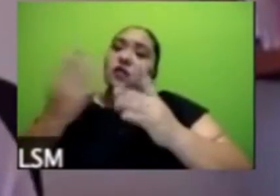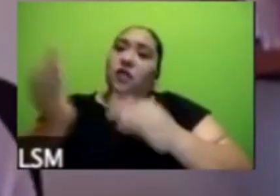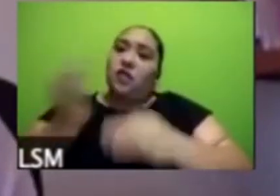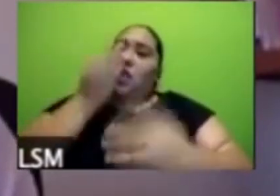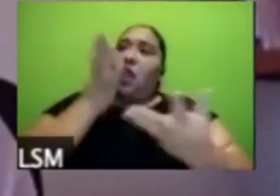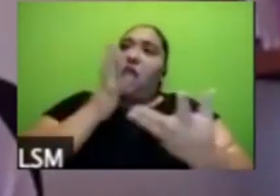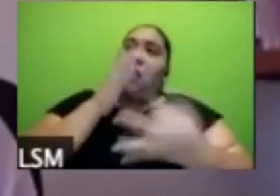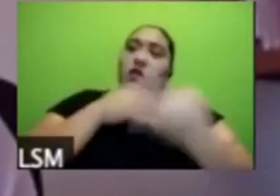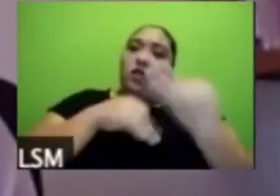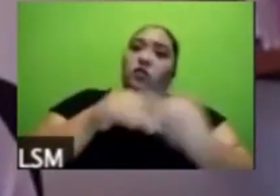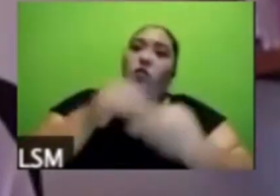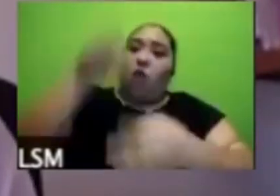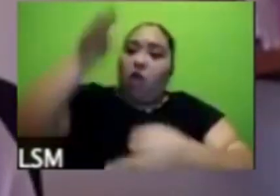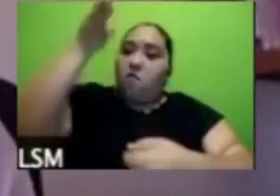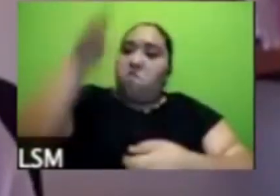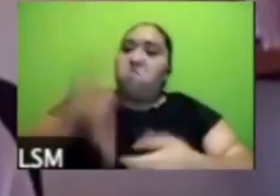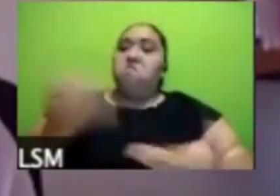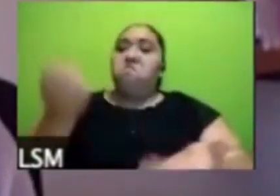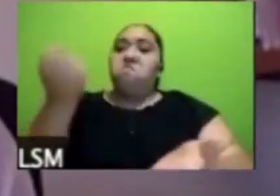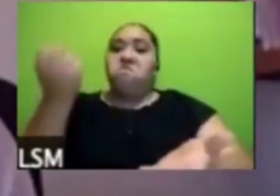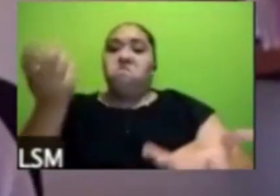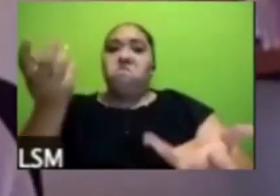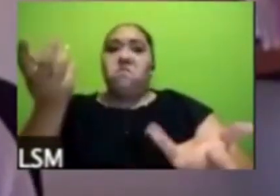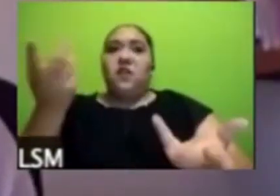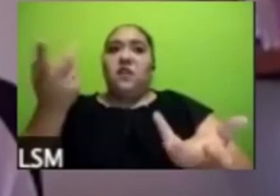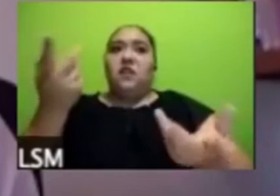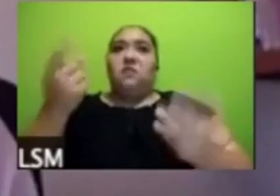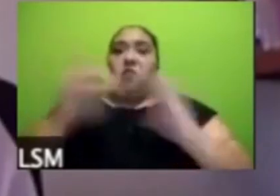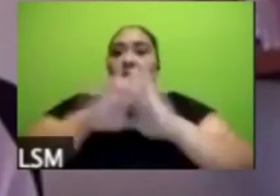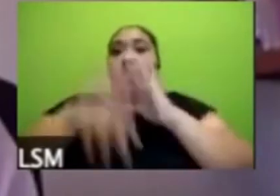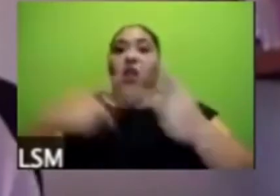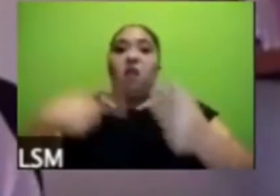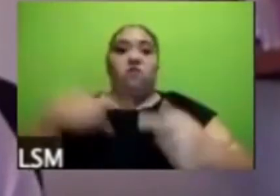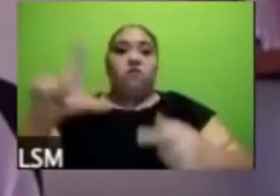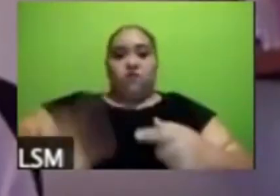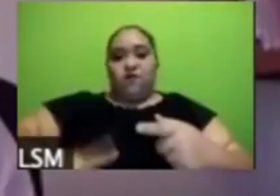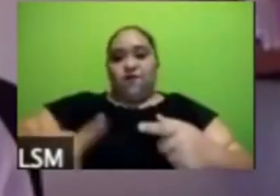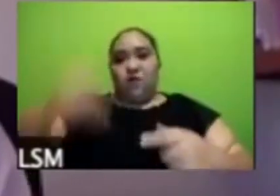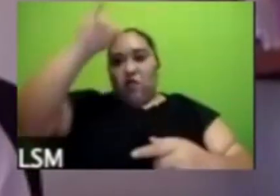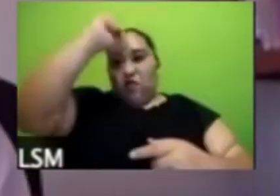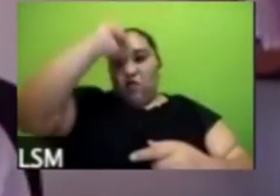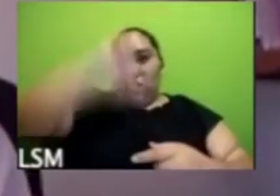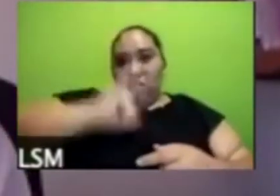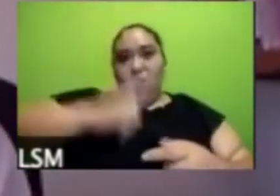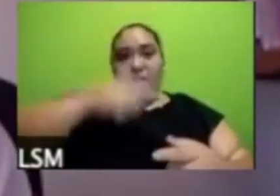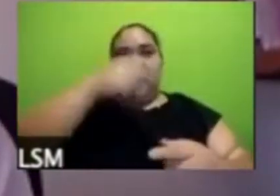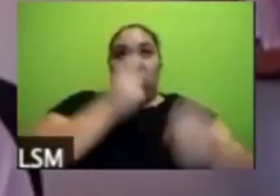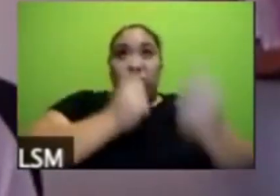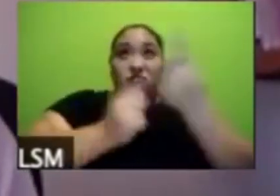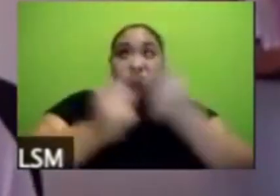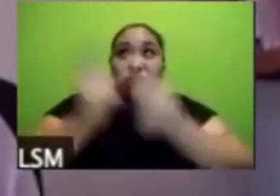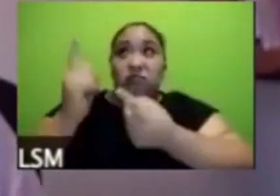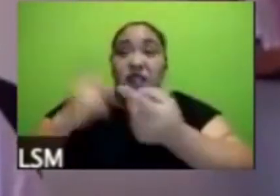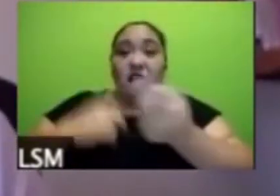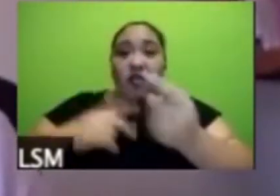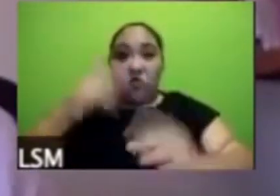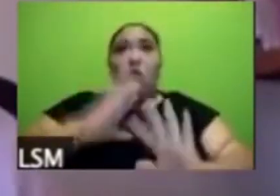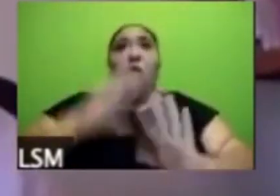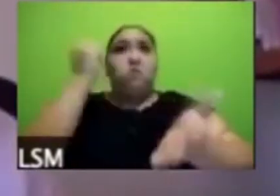aprobación que hay básicamente a gobernadores gobernador a la jefa de gobierno y al presidente de la república y